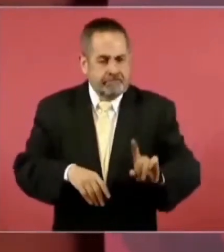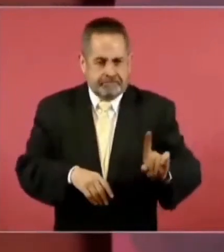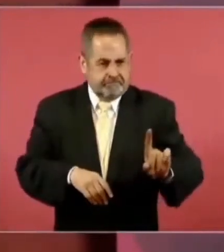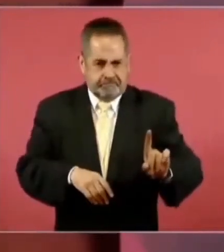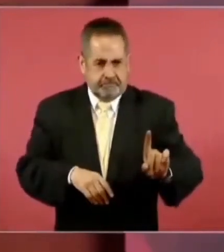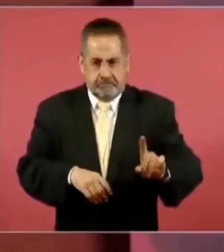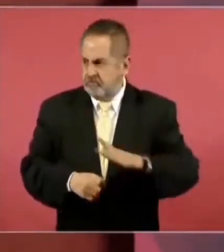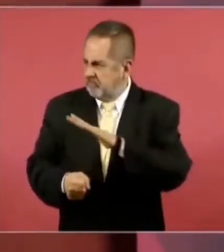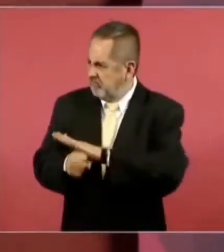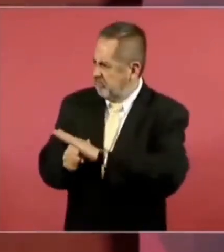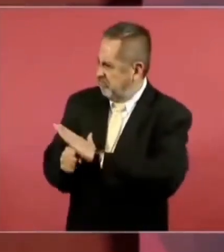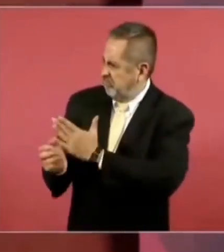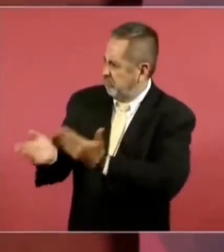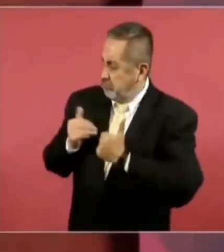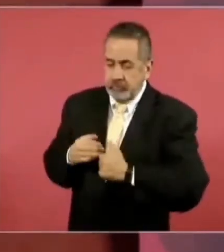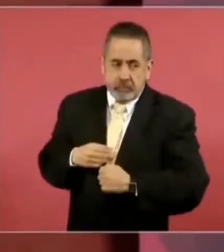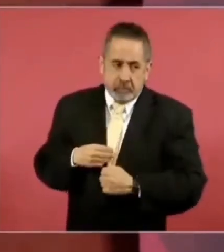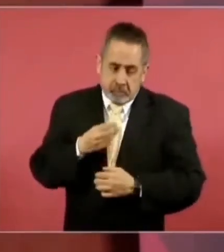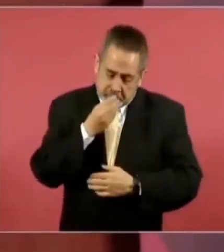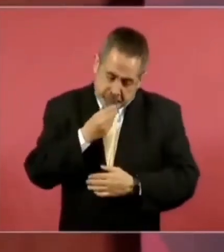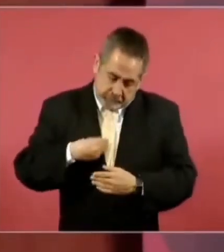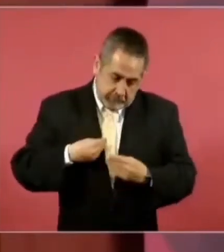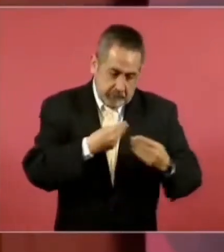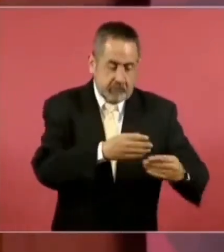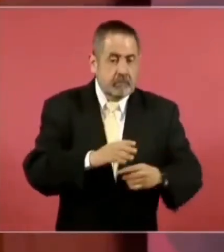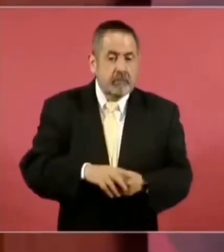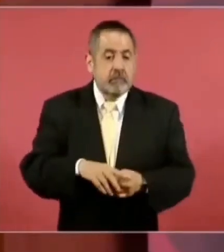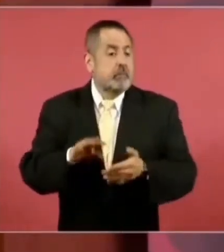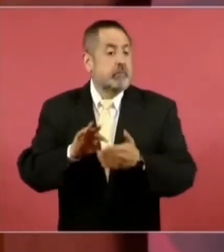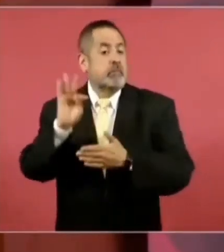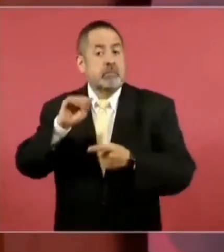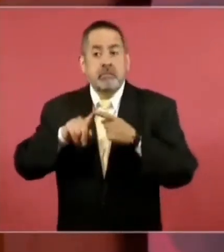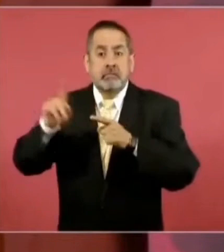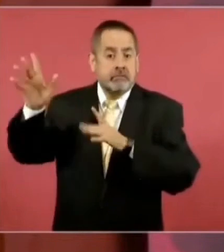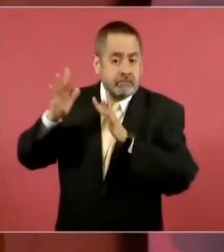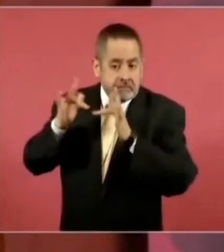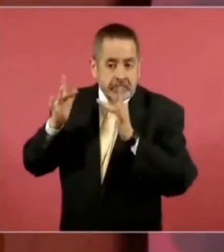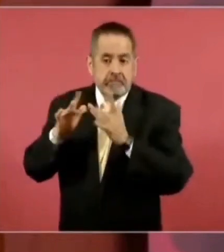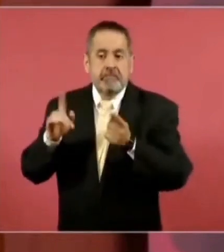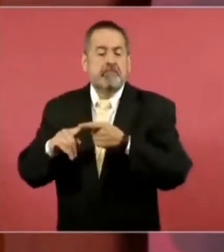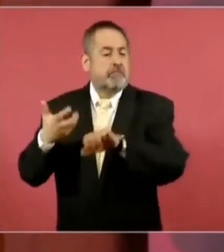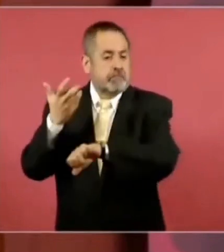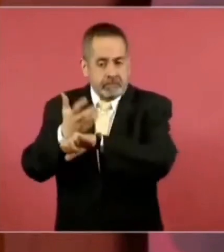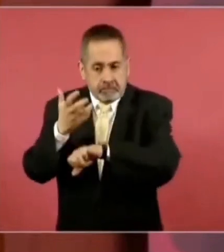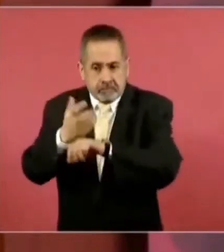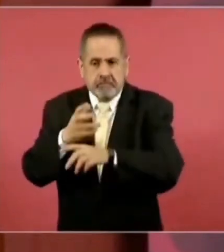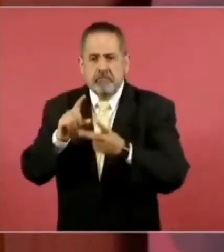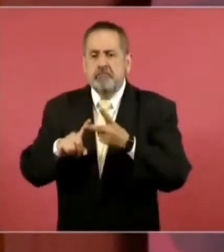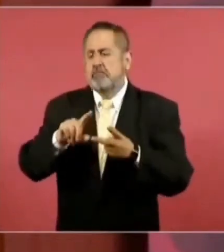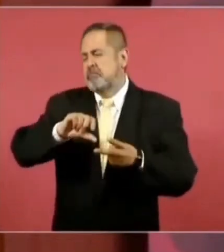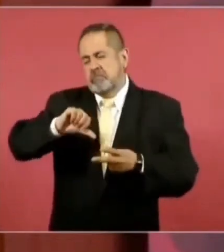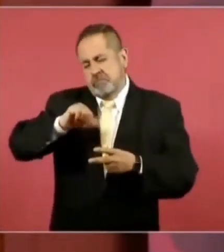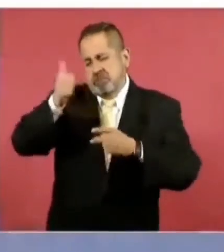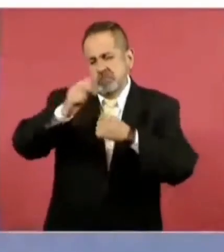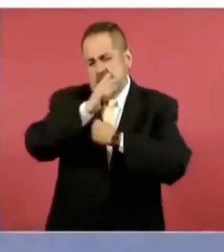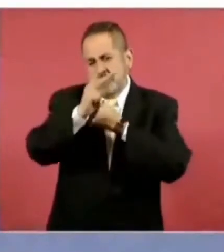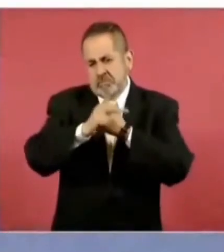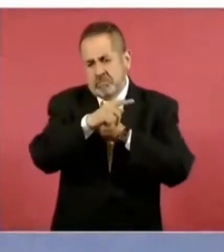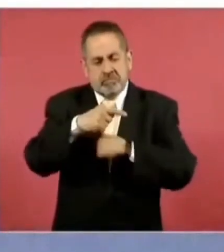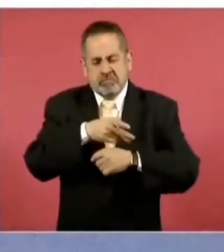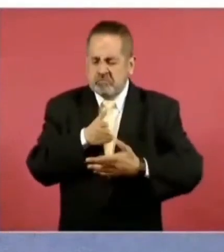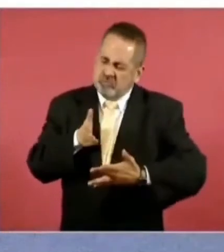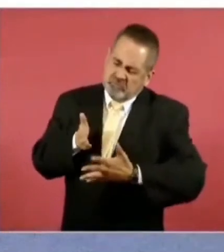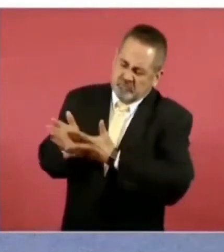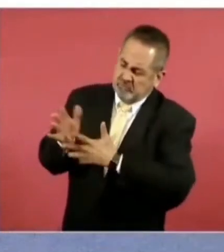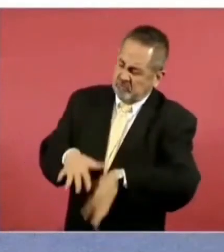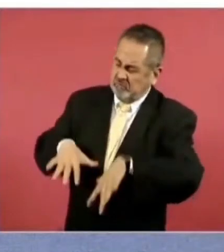Si la Francia, los Estados Unidos o cualquier otra nación se apodera